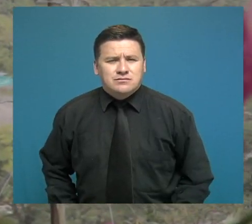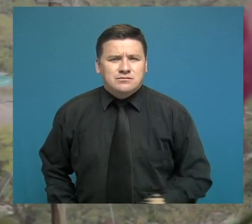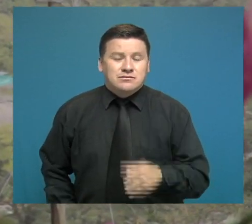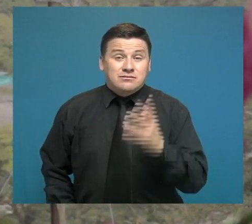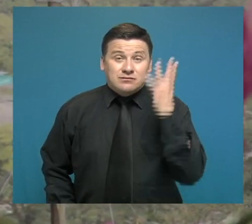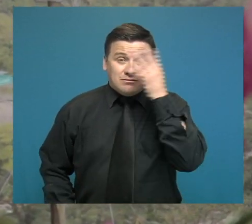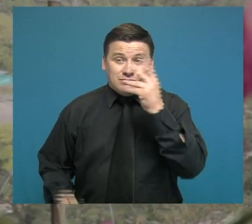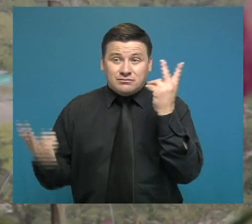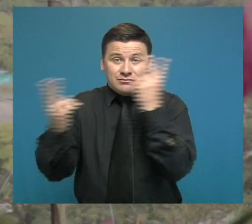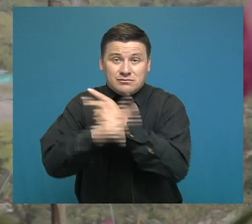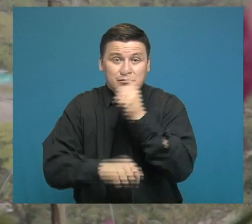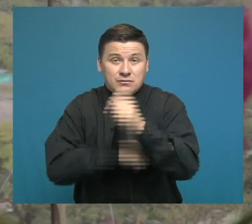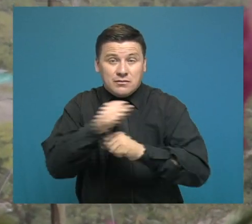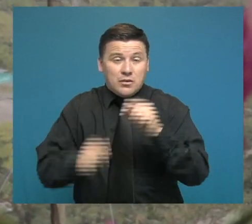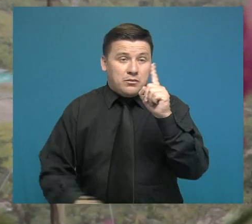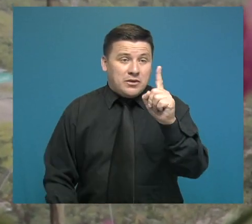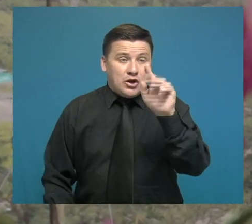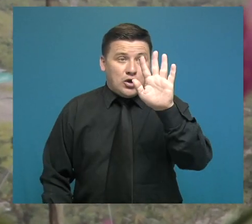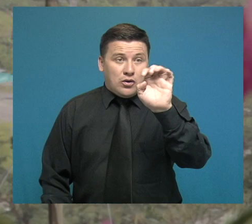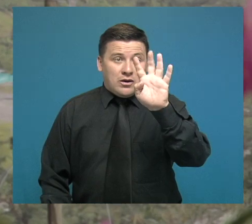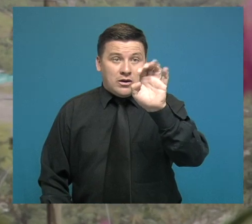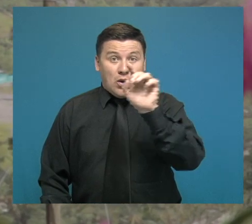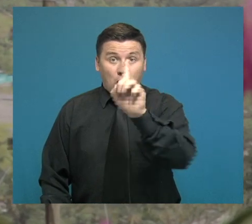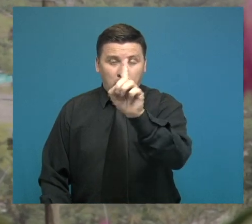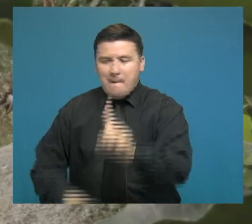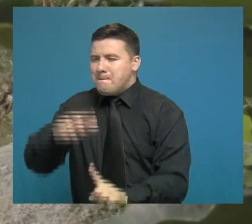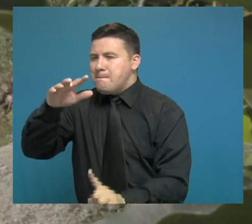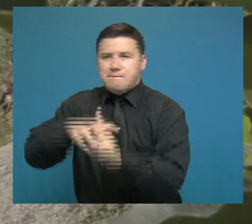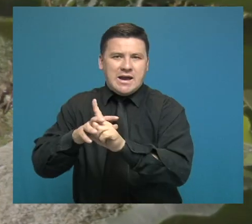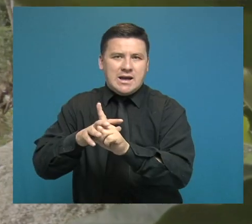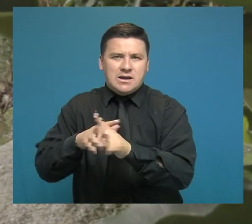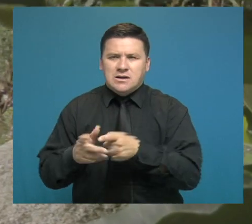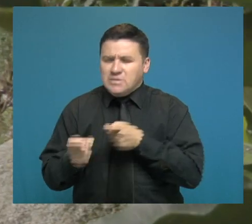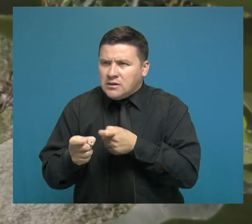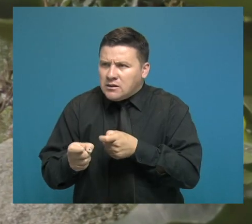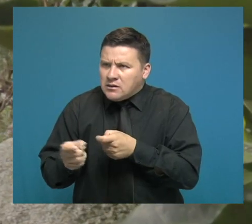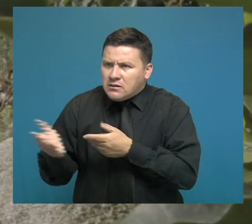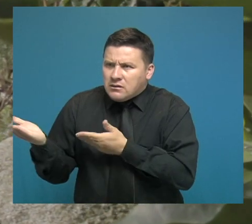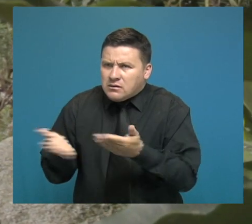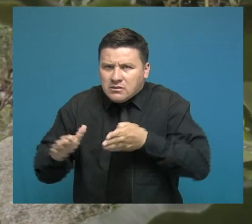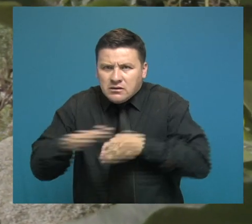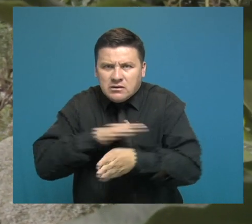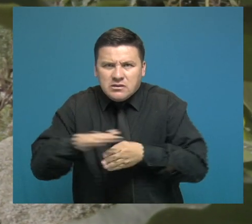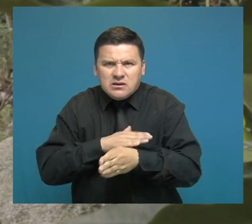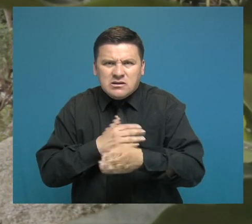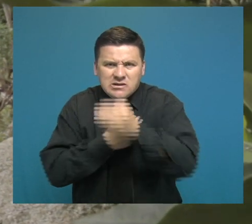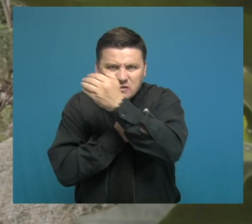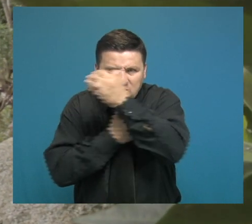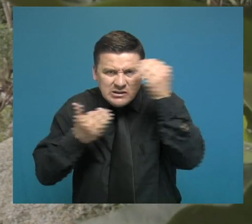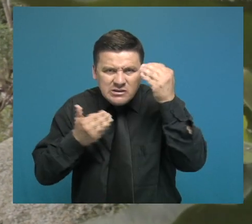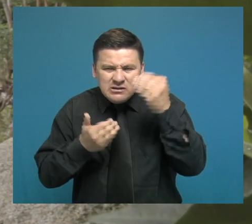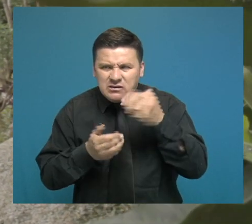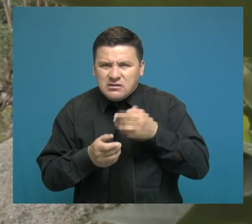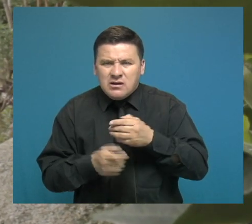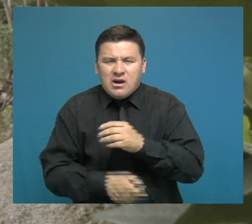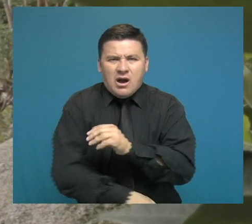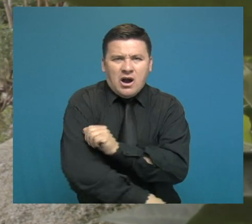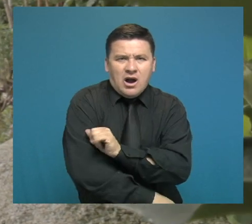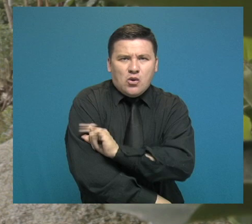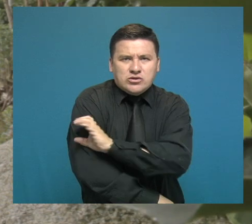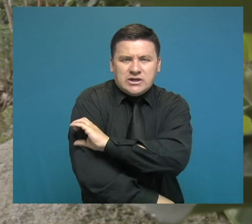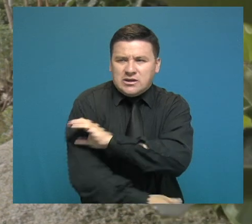La violencia, sí, fue en 1991. O ya cuando ya de verdad sí se vio, vieron grupos de guerrillas,